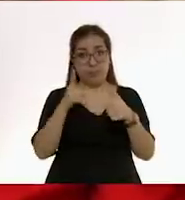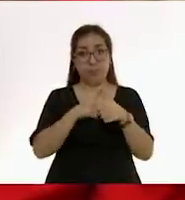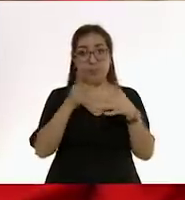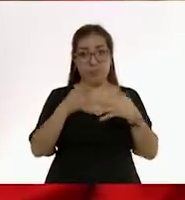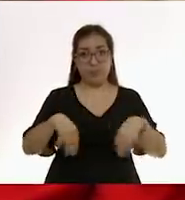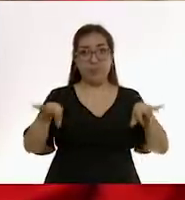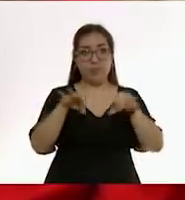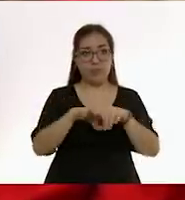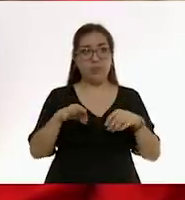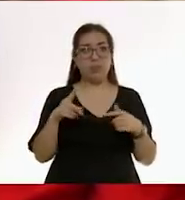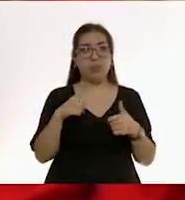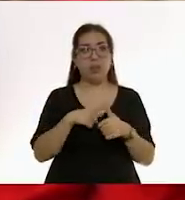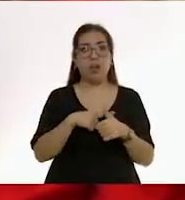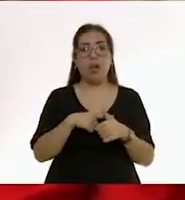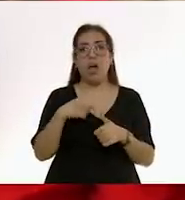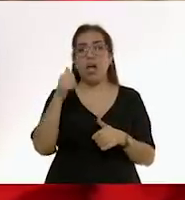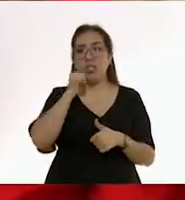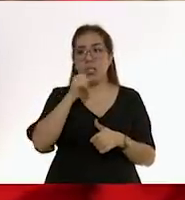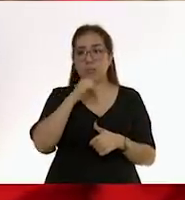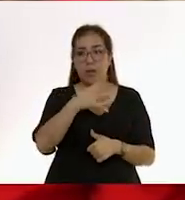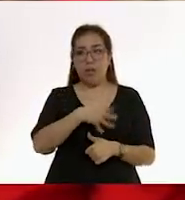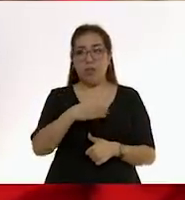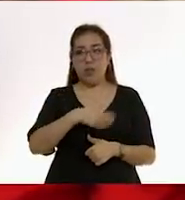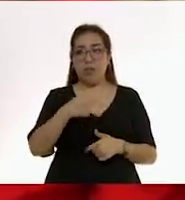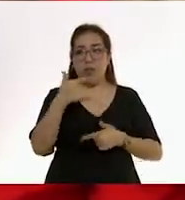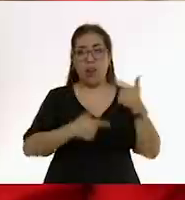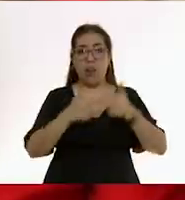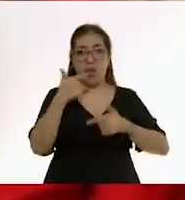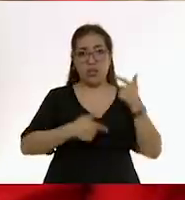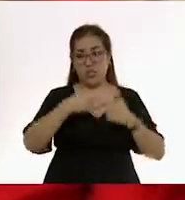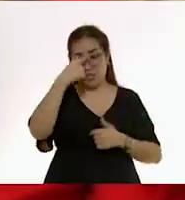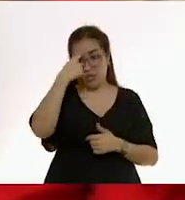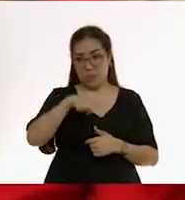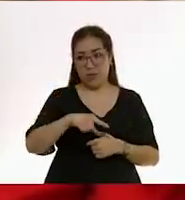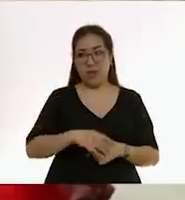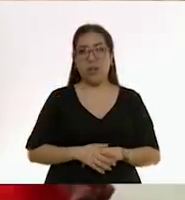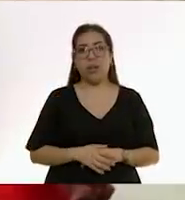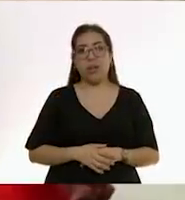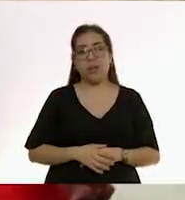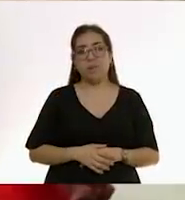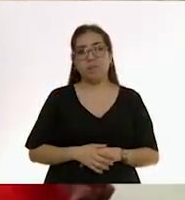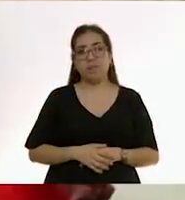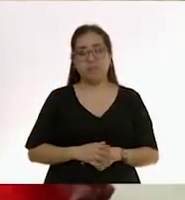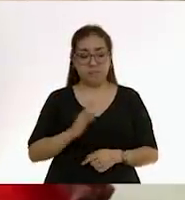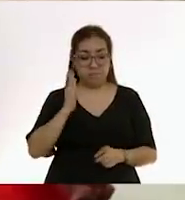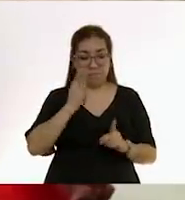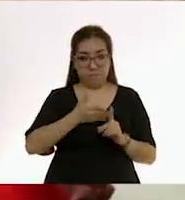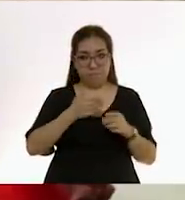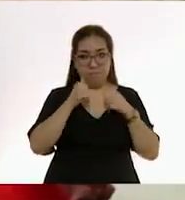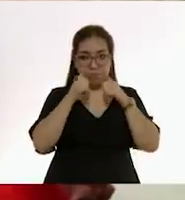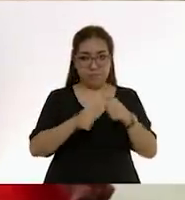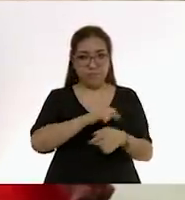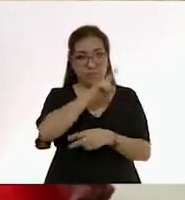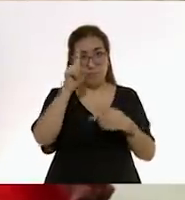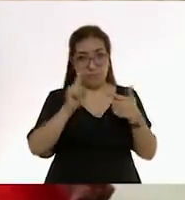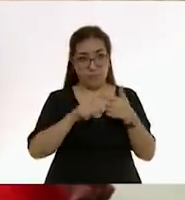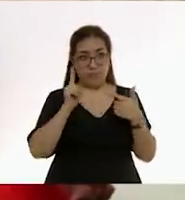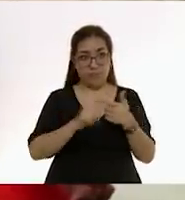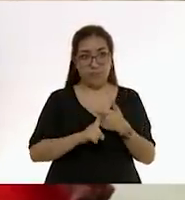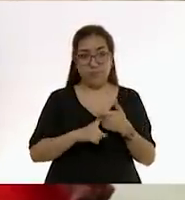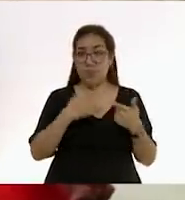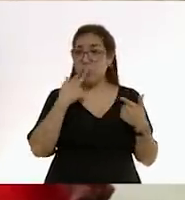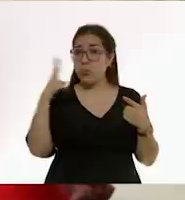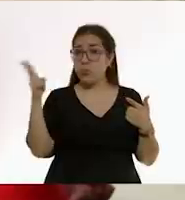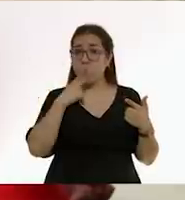importante, es que el colecho solamente se puede hacer si estás dando pecho, lactancia exclusiva. Segundo punto bien importante, no puede